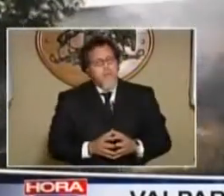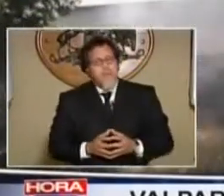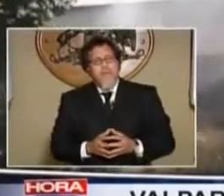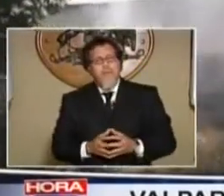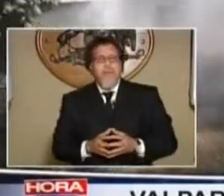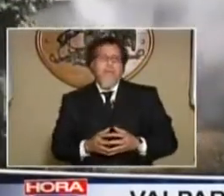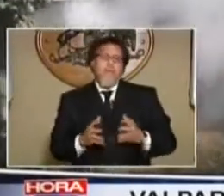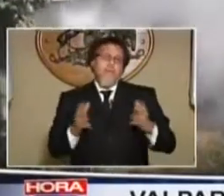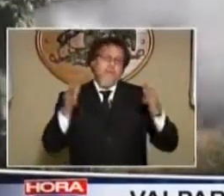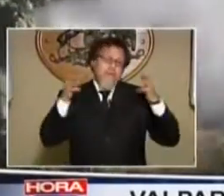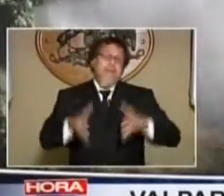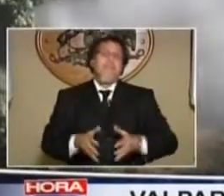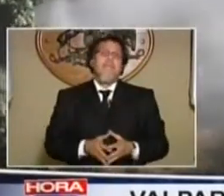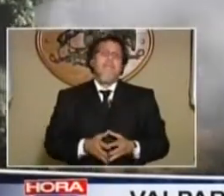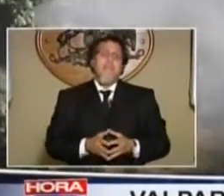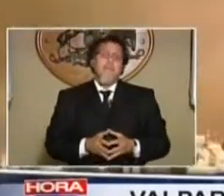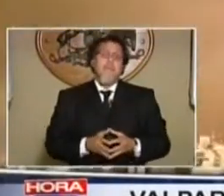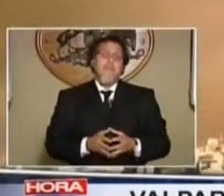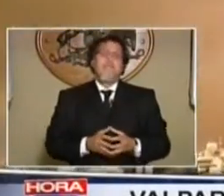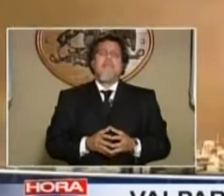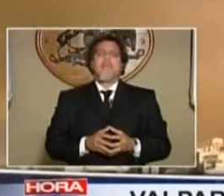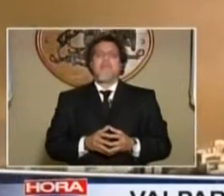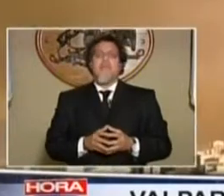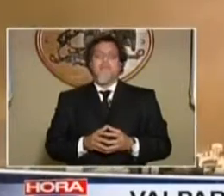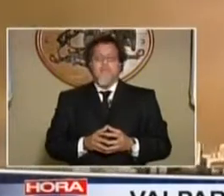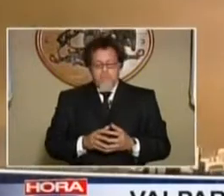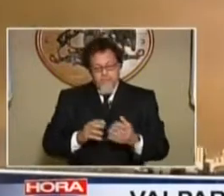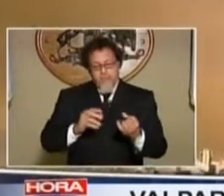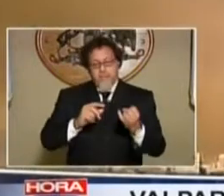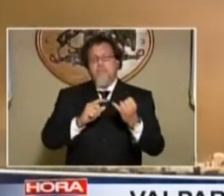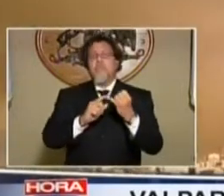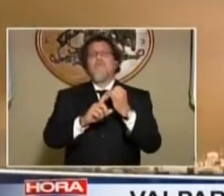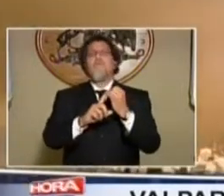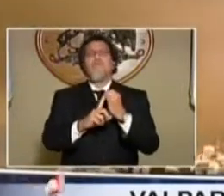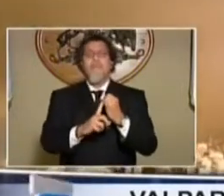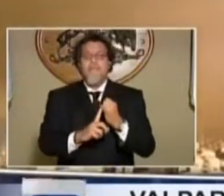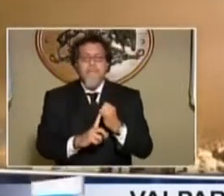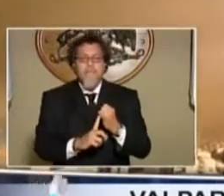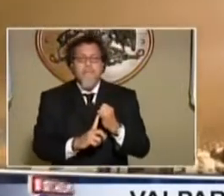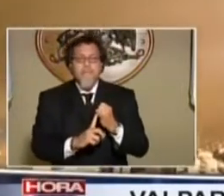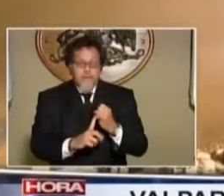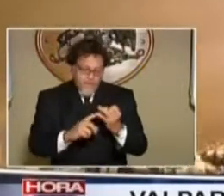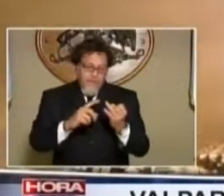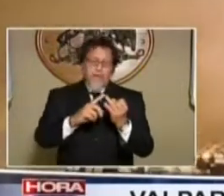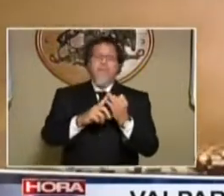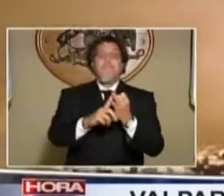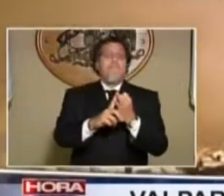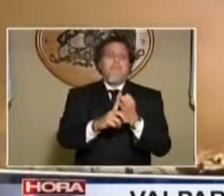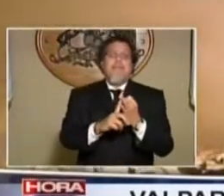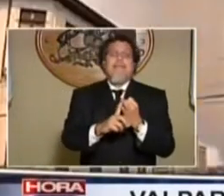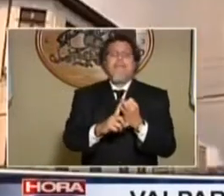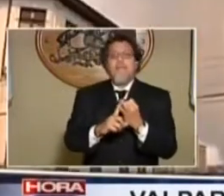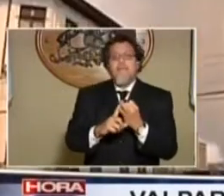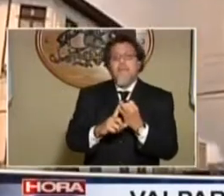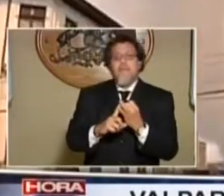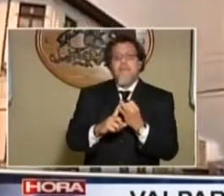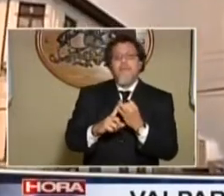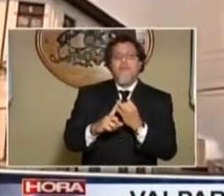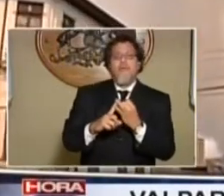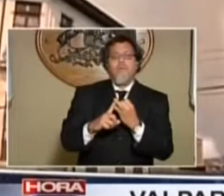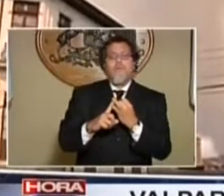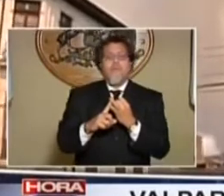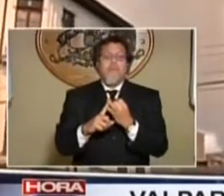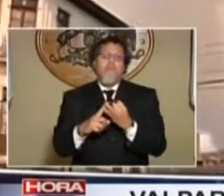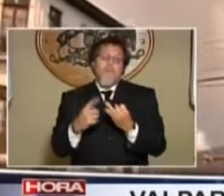demás gobiernos, en que cuando llega la crisis, se empieza a dimensionar entonces que el centralismo es brutal, que para qué vamos a tener